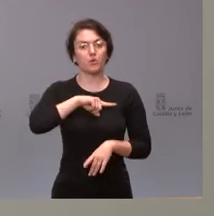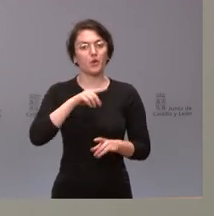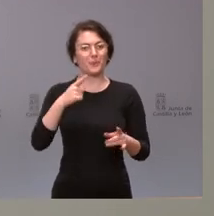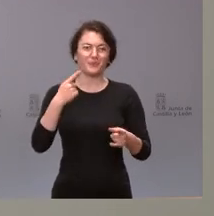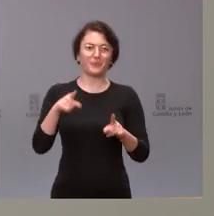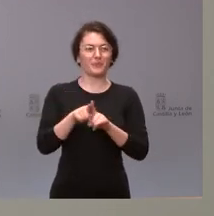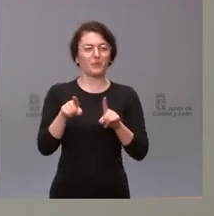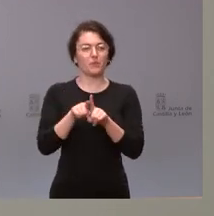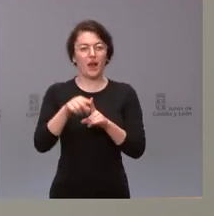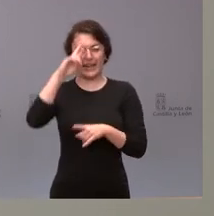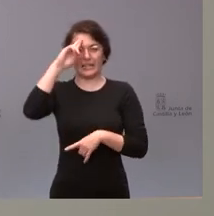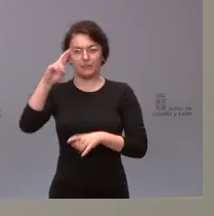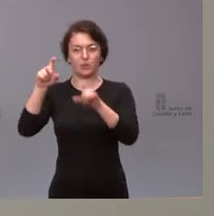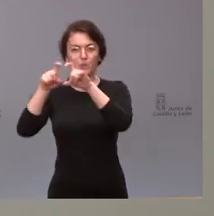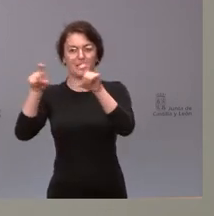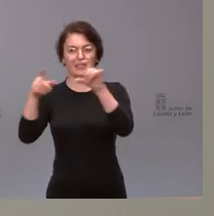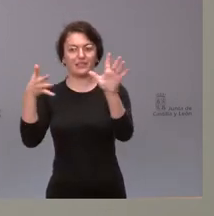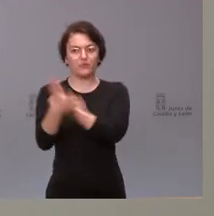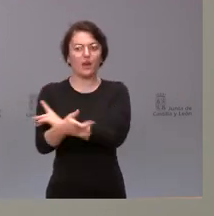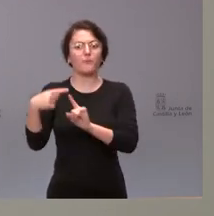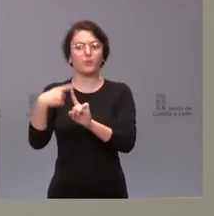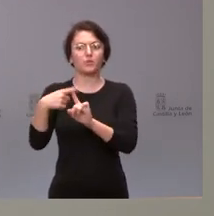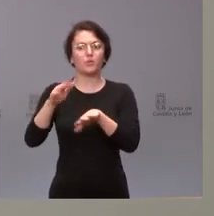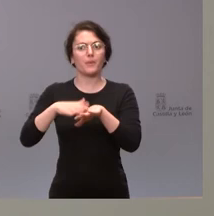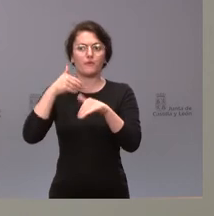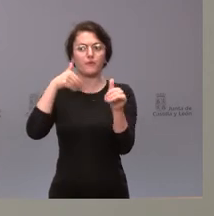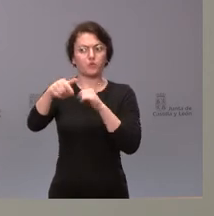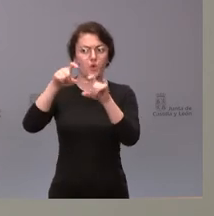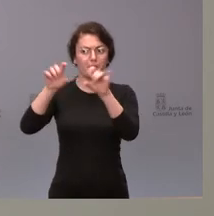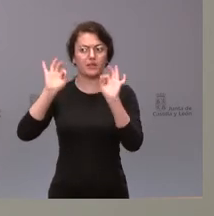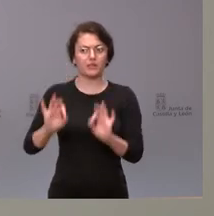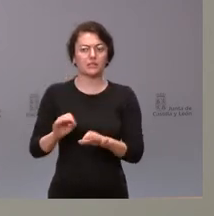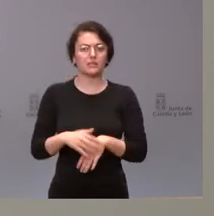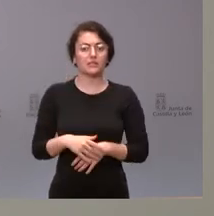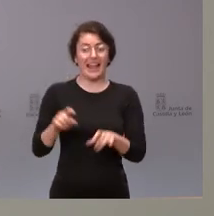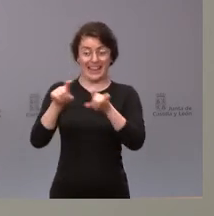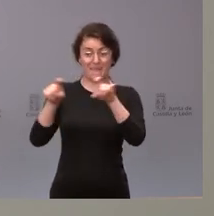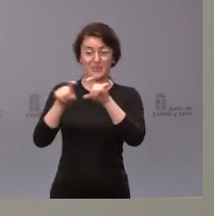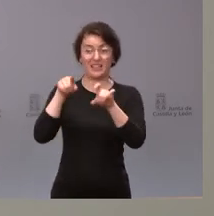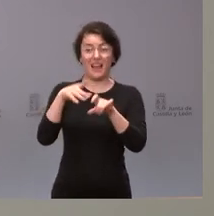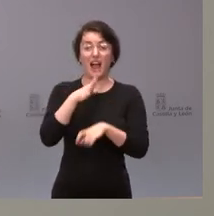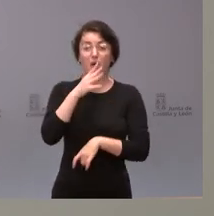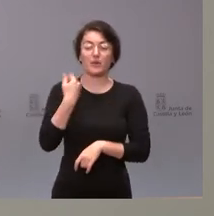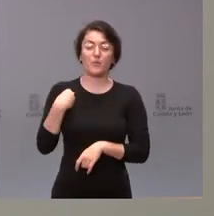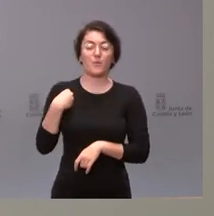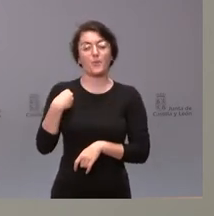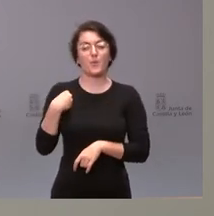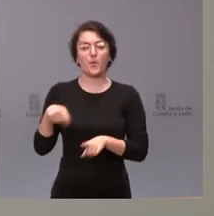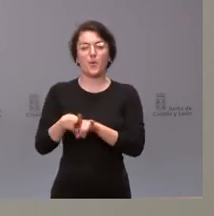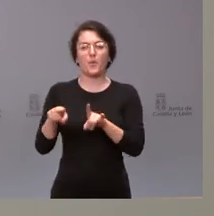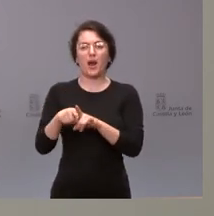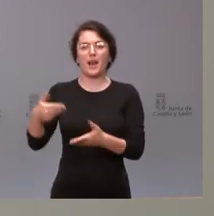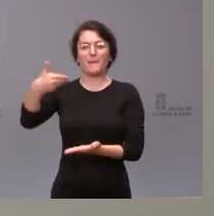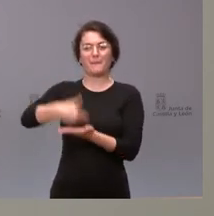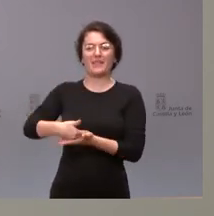respeto al ámbito empresarial también es bueno para el futuro de la empresa. La empresa no está en este momento tanto pidiendo una ayuda financiera a la Junta de Castilla y